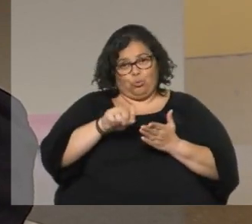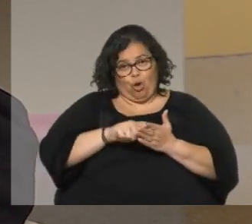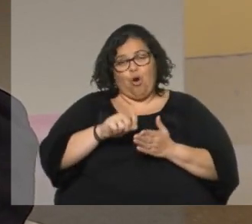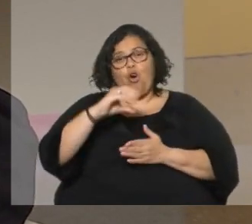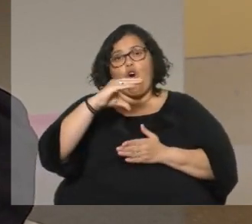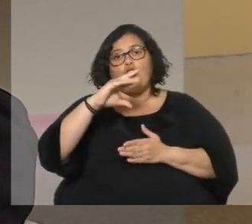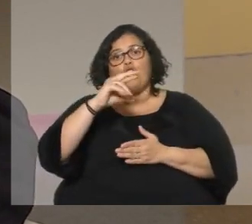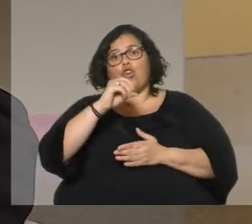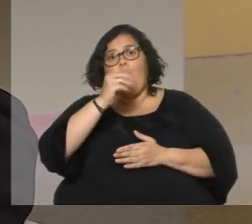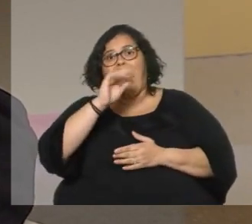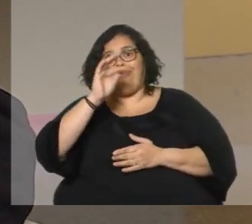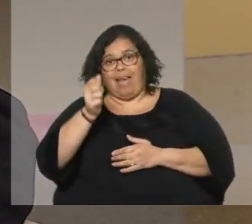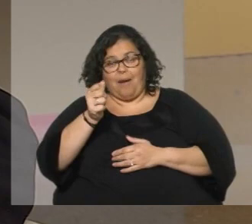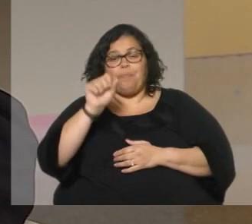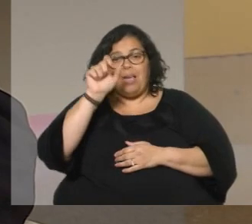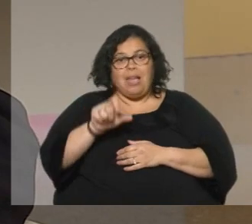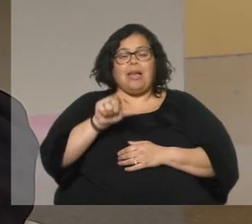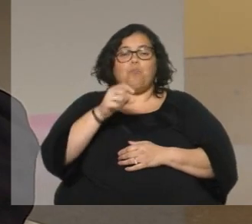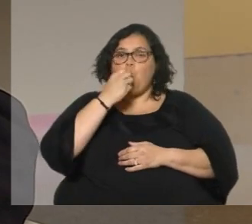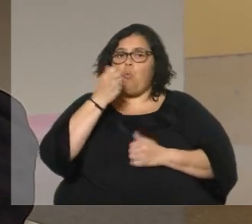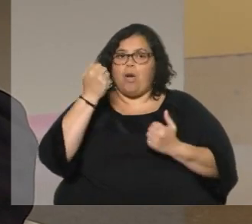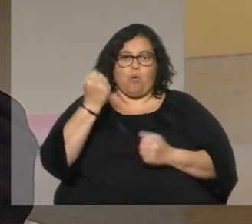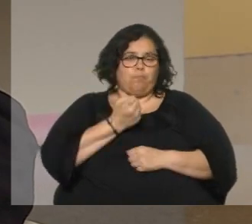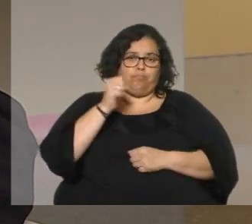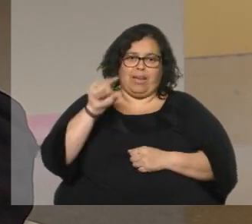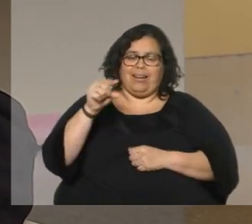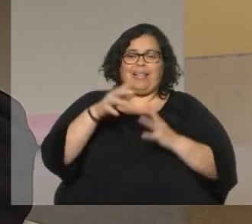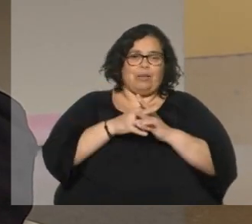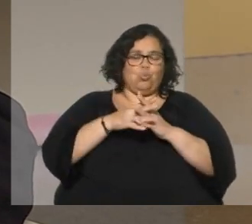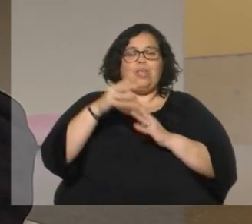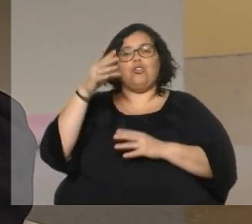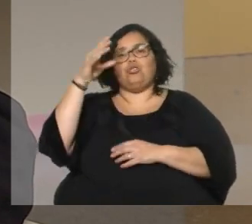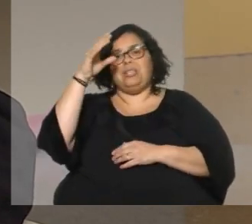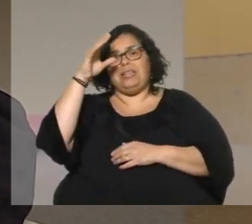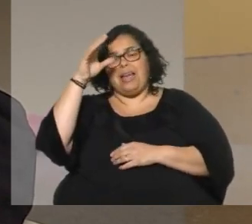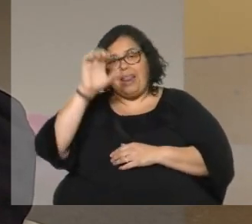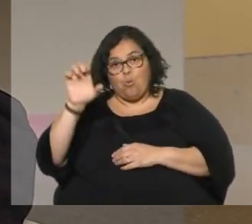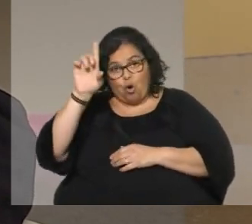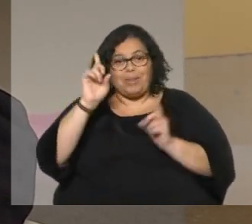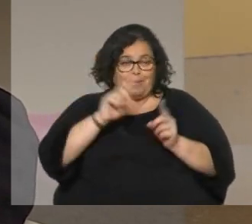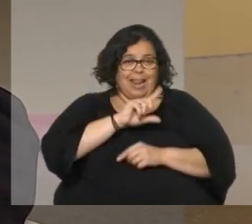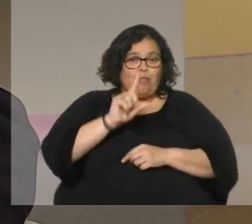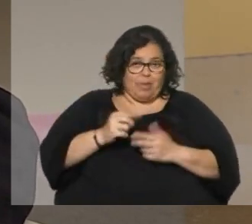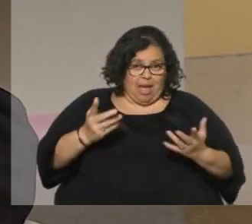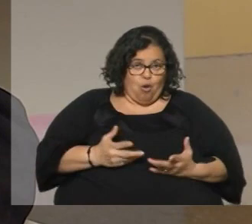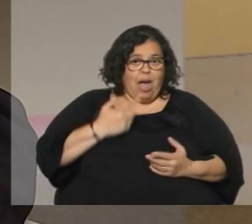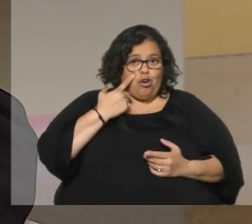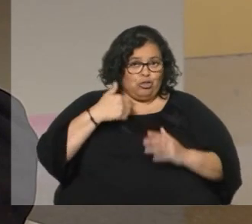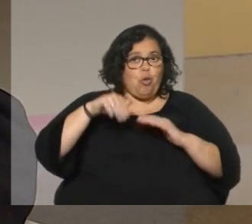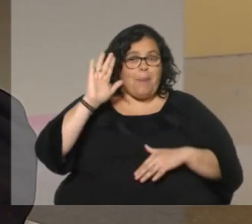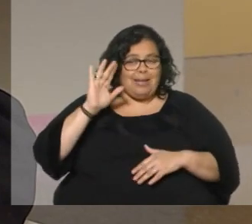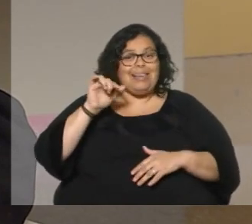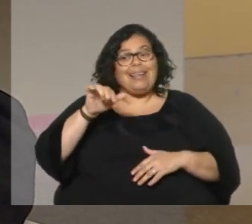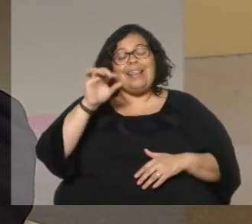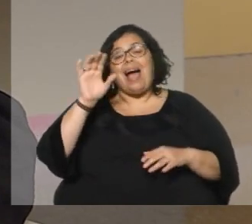que tiene realmente mucho suceso en Europa y en Estados Unidos y en Latinoamérica se lo está haciendo mucho también y la obra responde